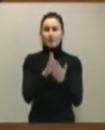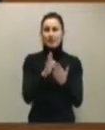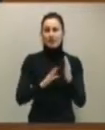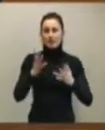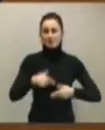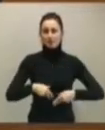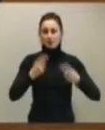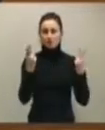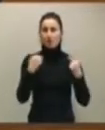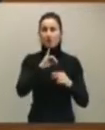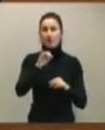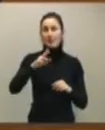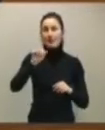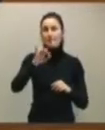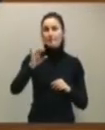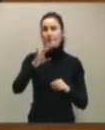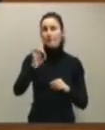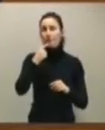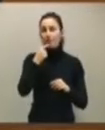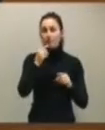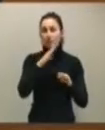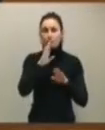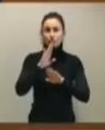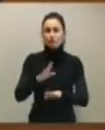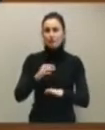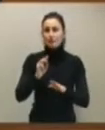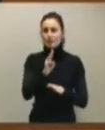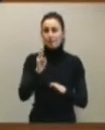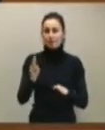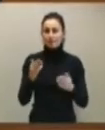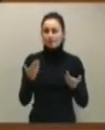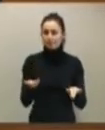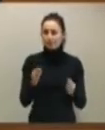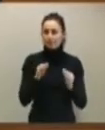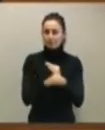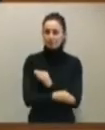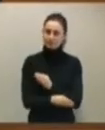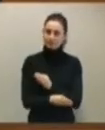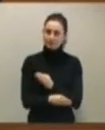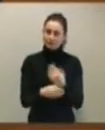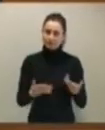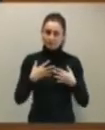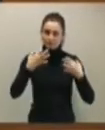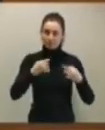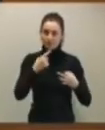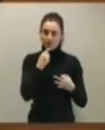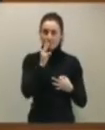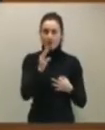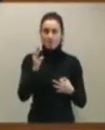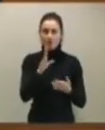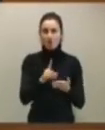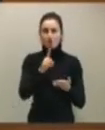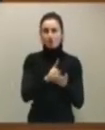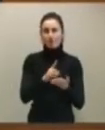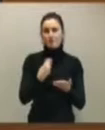Zapico, que consideró incuestionable su lealtad al partido, no comparte esta decisión y asegura que el PP ha ratificado este